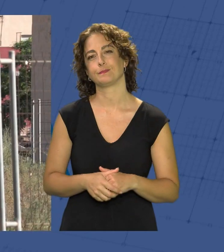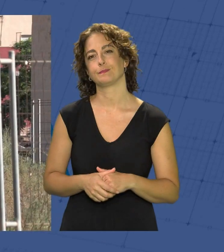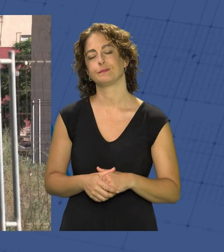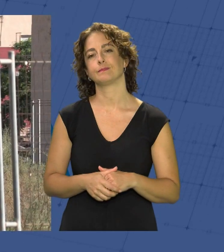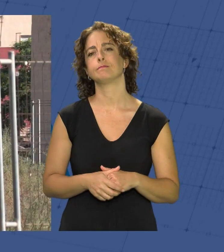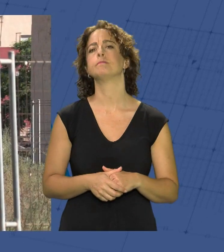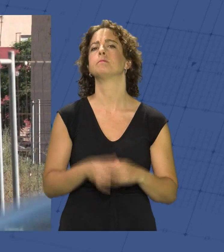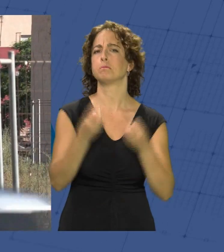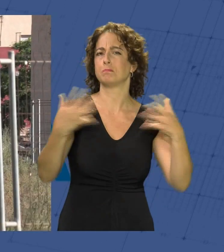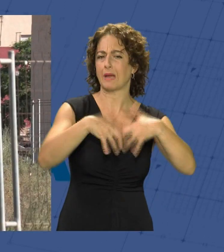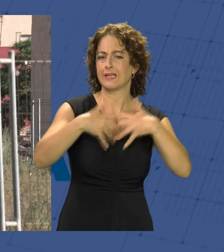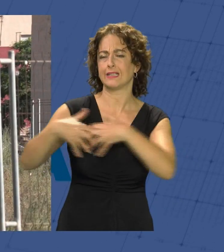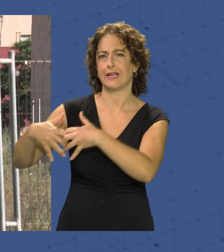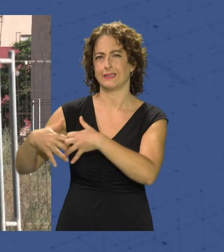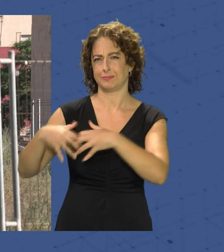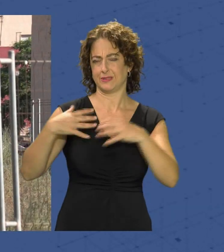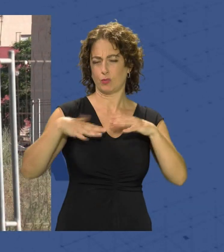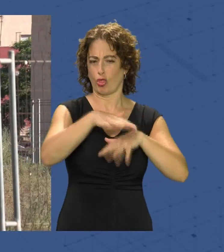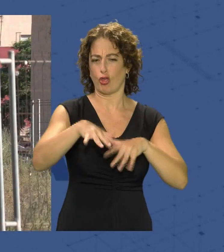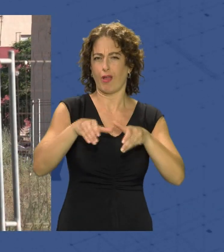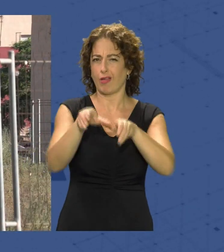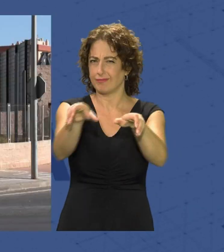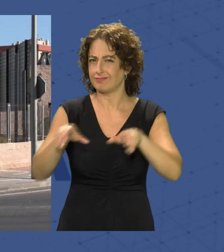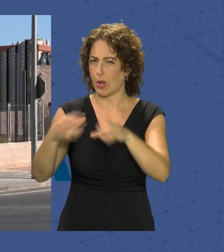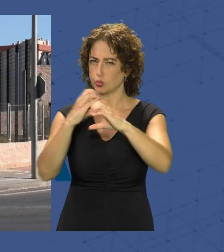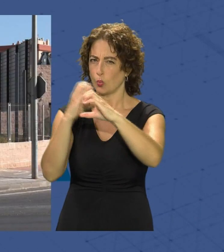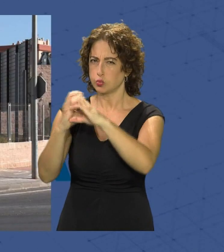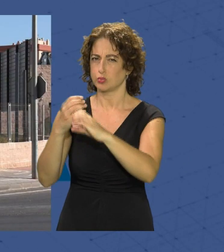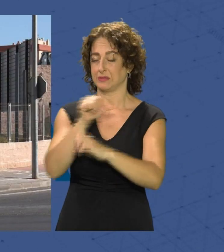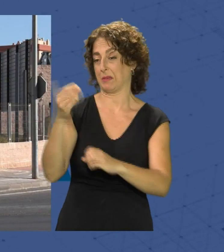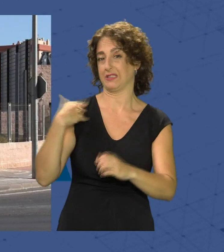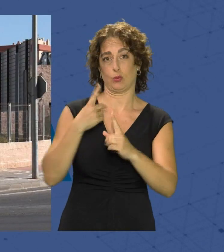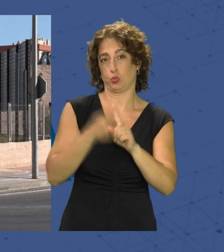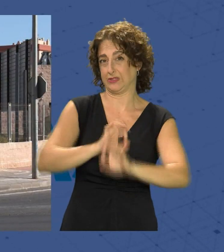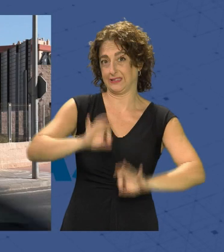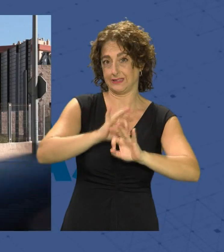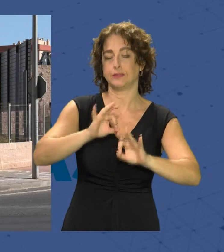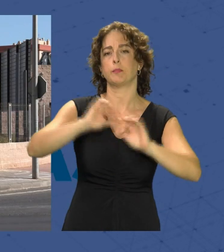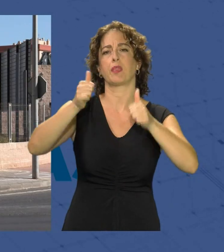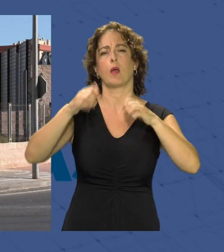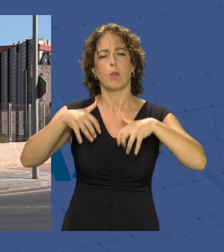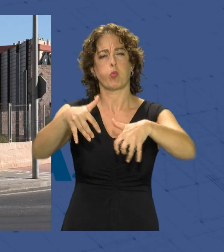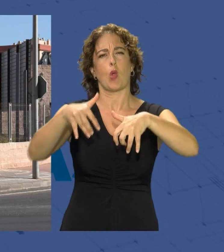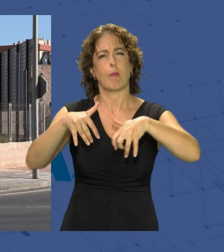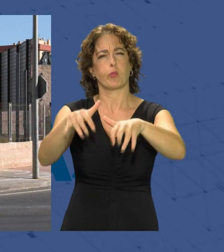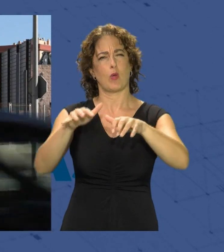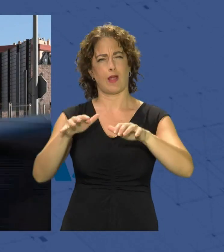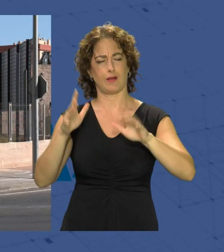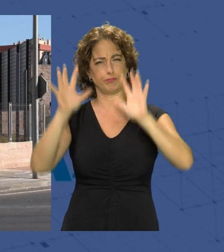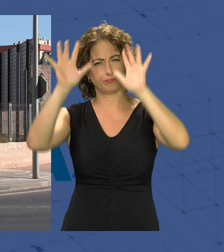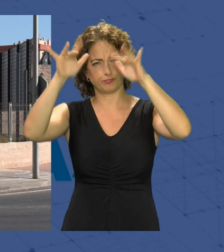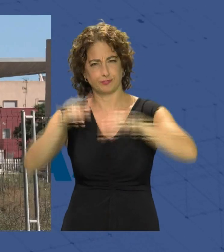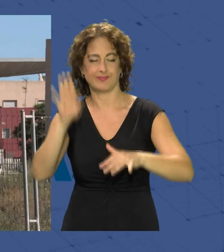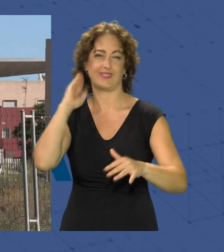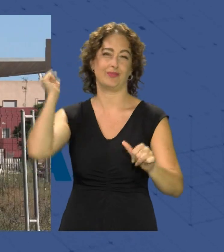varias máquinas entraron en la dársena de buses en desuso desde la pasada semana y comenzaron a empujar las marquesinas que han estado durante más de dos décadas protegiendo del